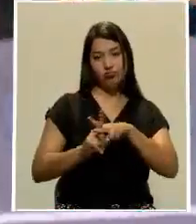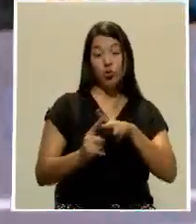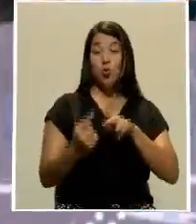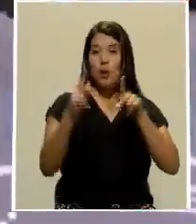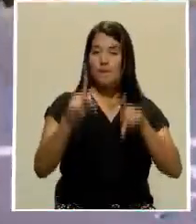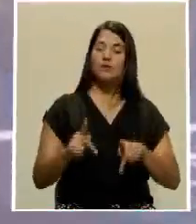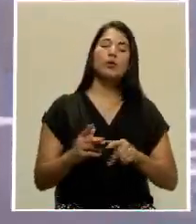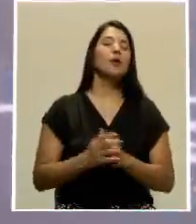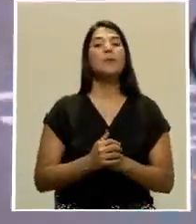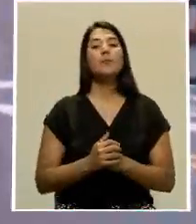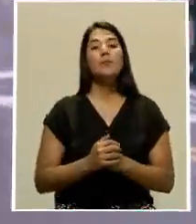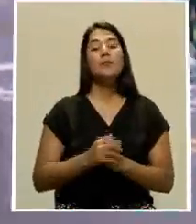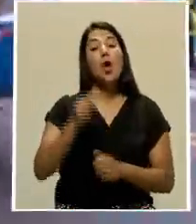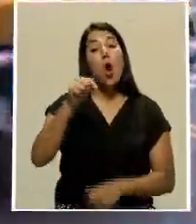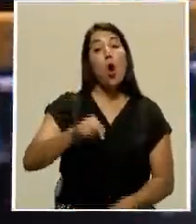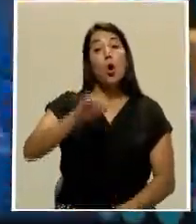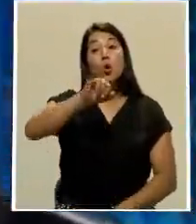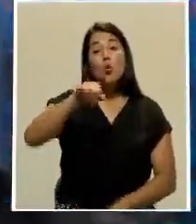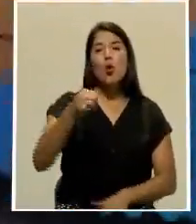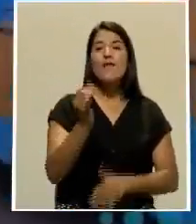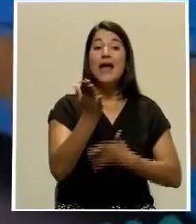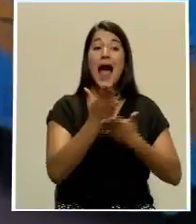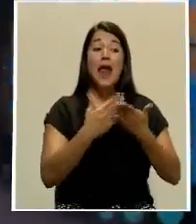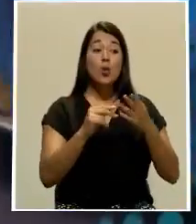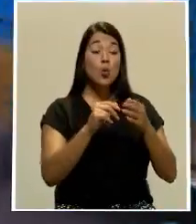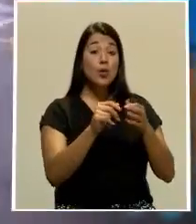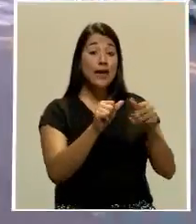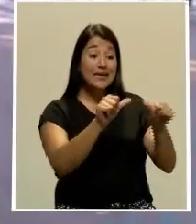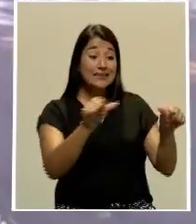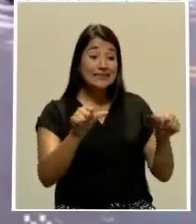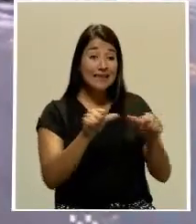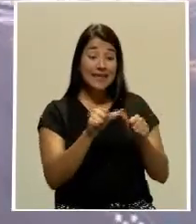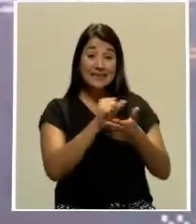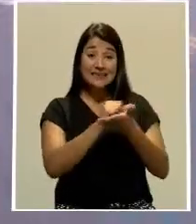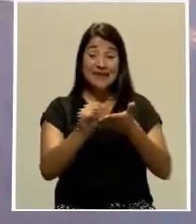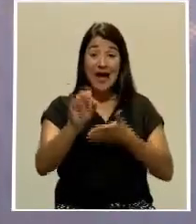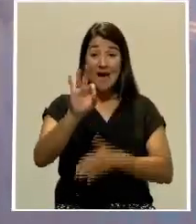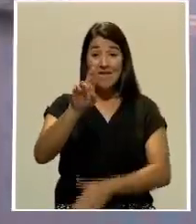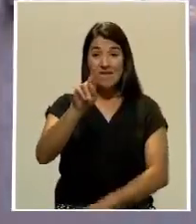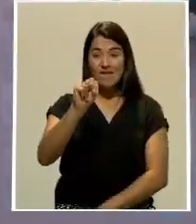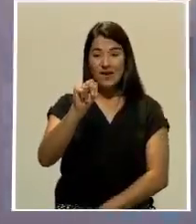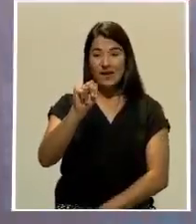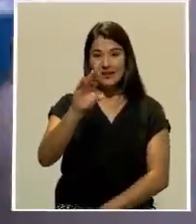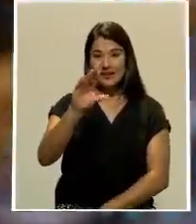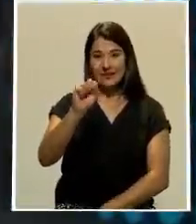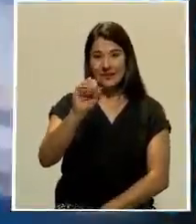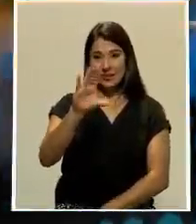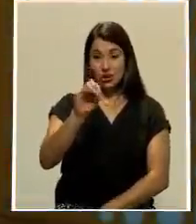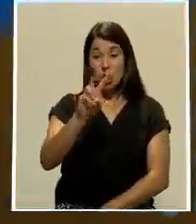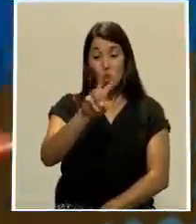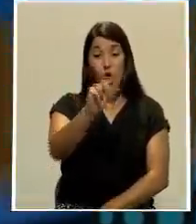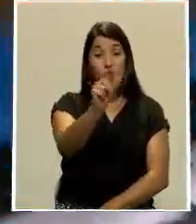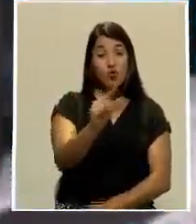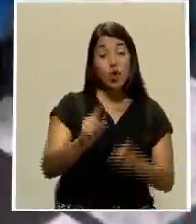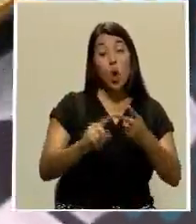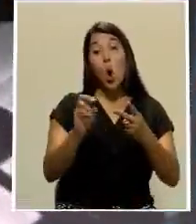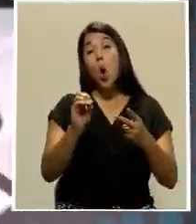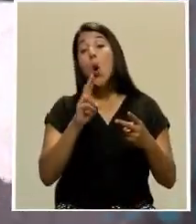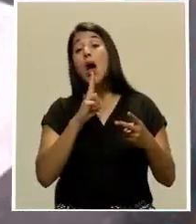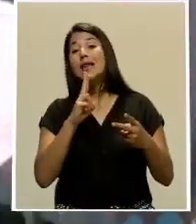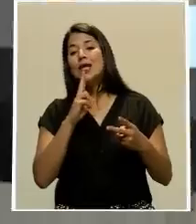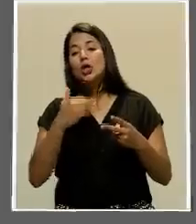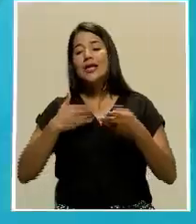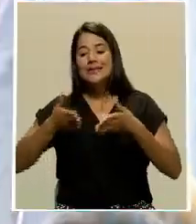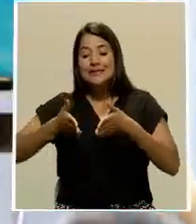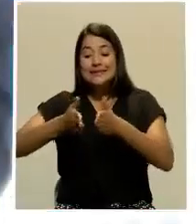A partir de este jueves, algunos sectores de San Francisco de Dos de Ríos y Atillos tendrán carriles exclusivos para